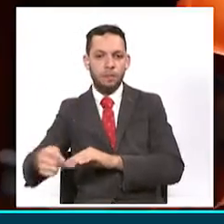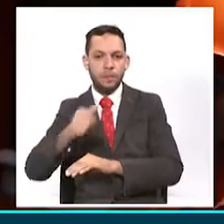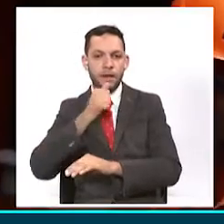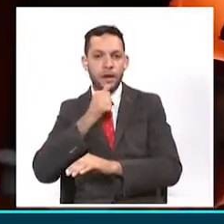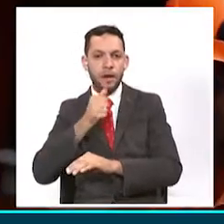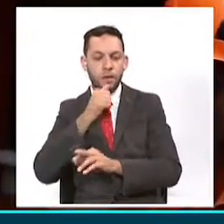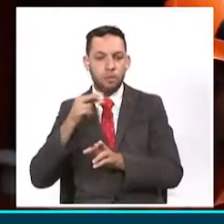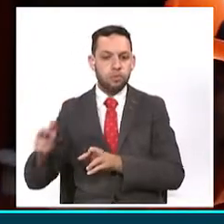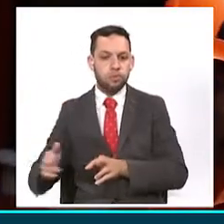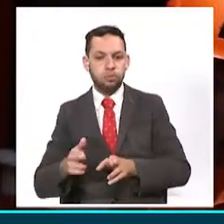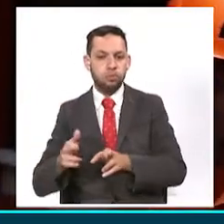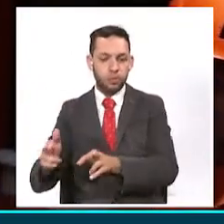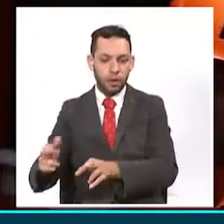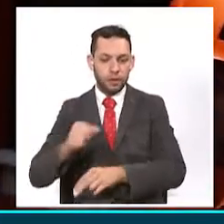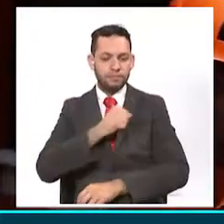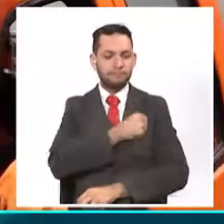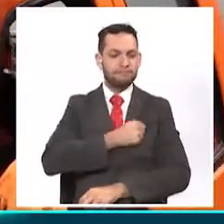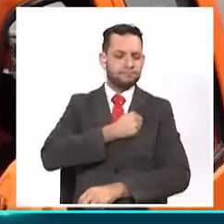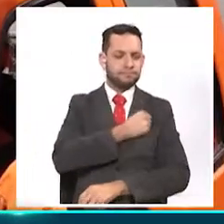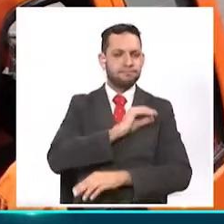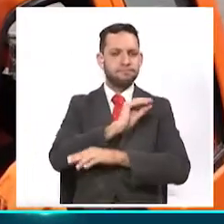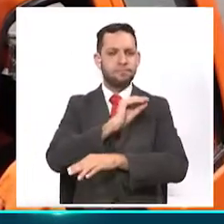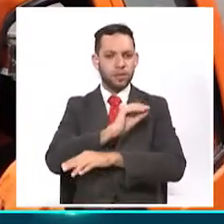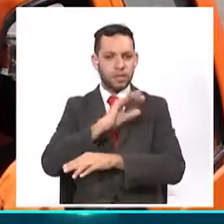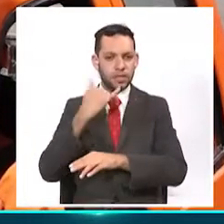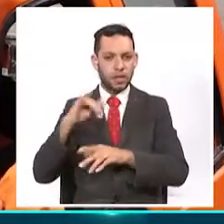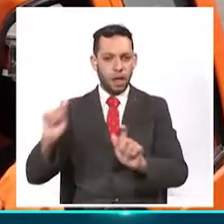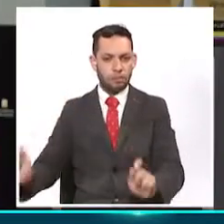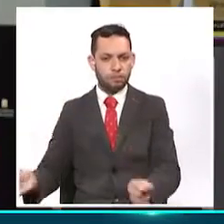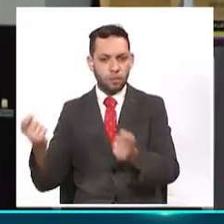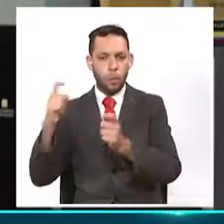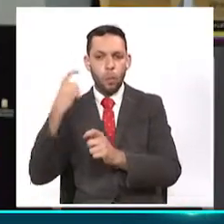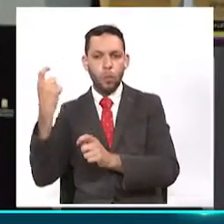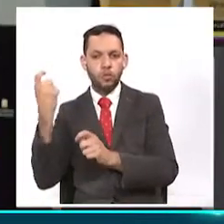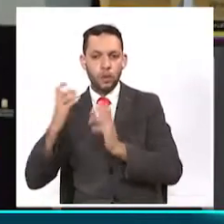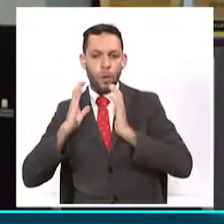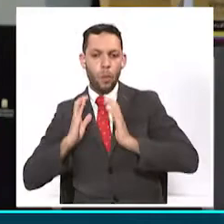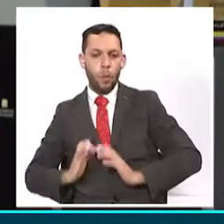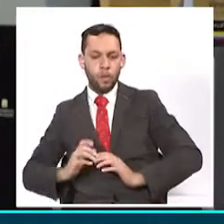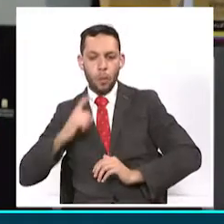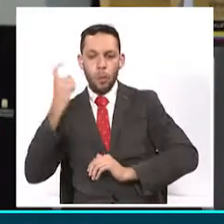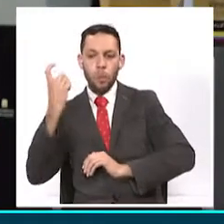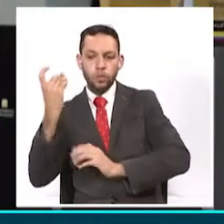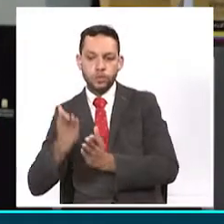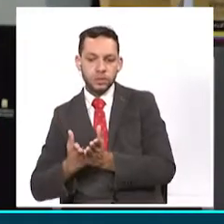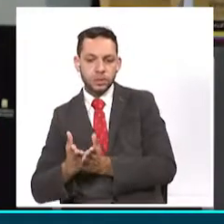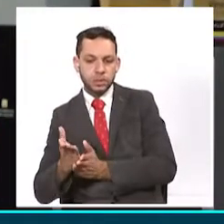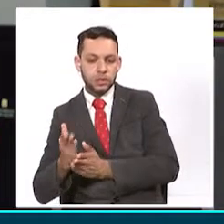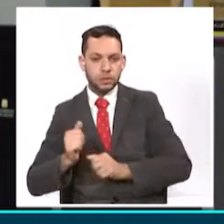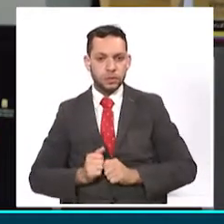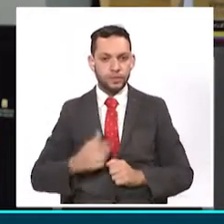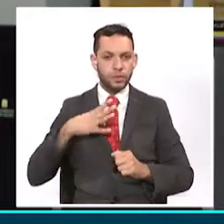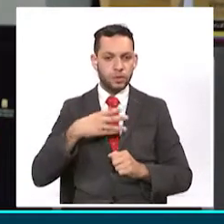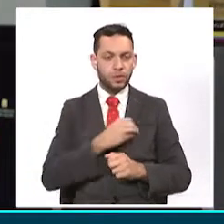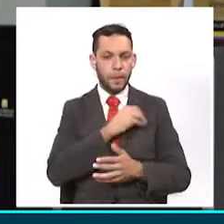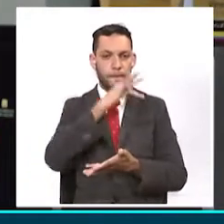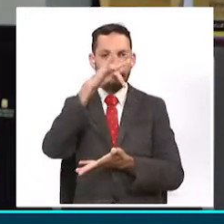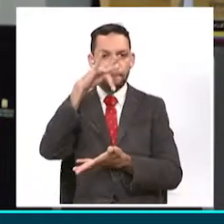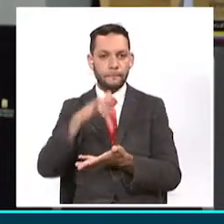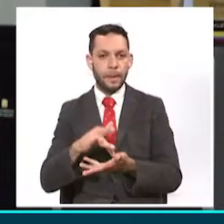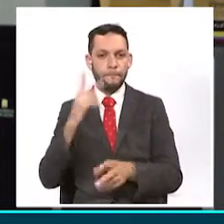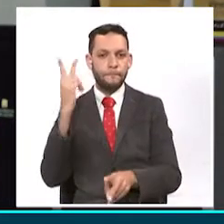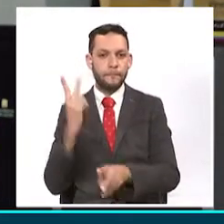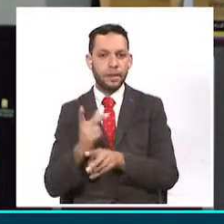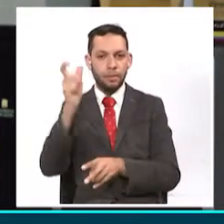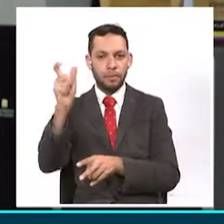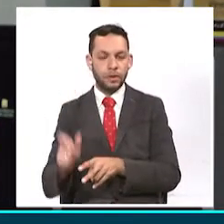defensa civil y los organismos de socorro han realizado labores de búsqueda. La defensa civil colombiana ha apoyado las diferentes eventualidades con personas que